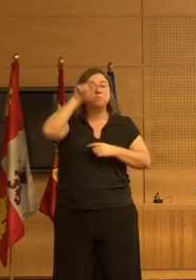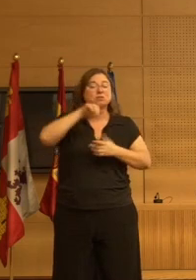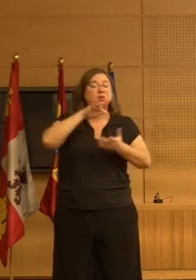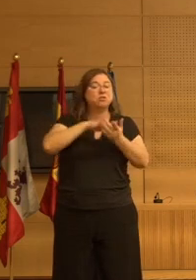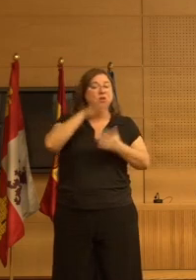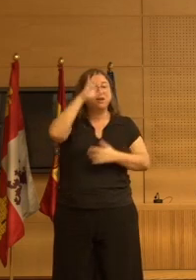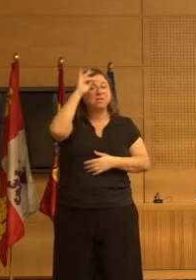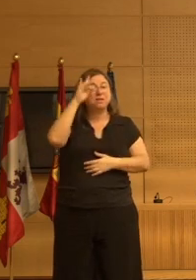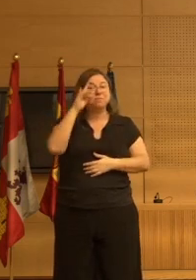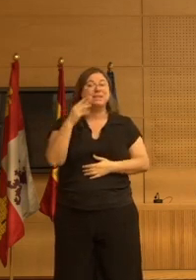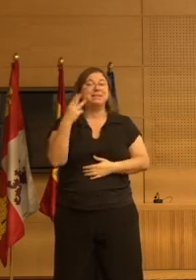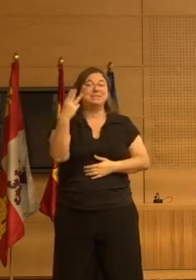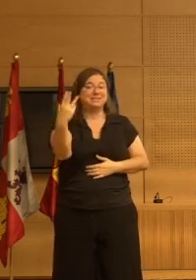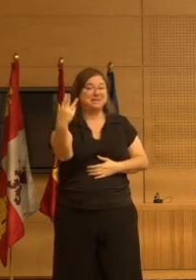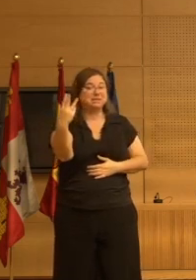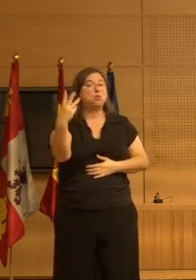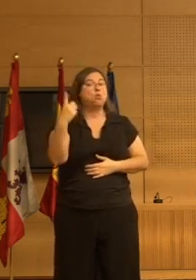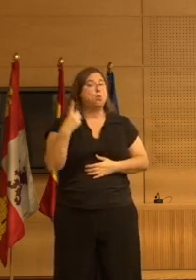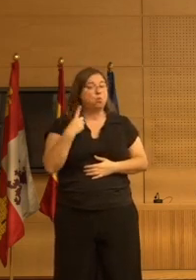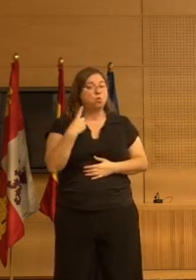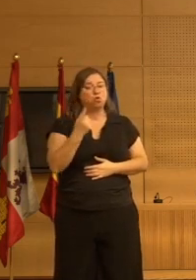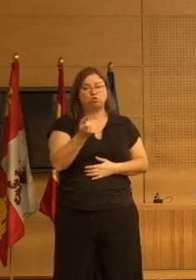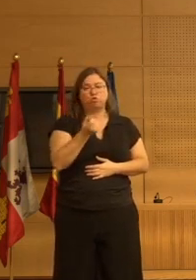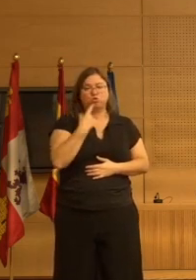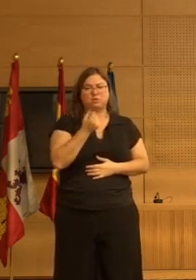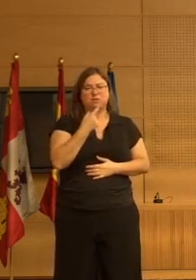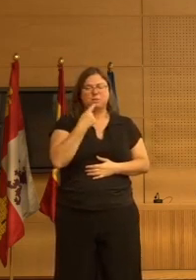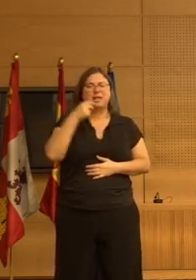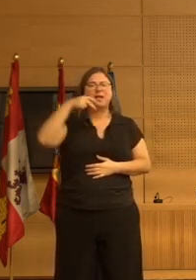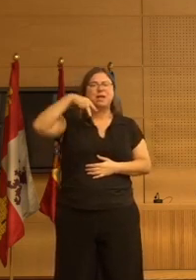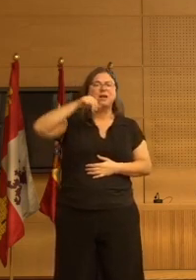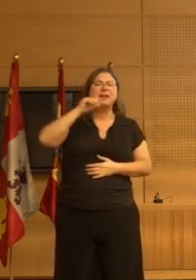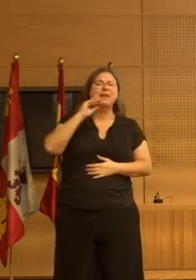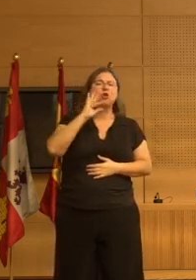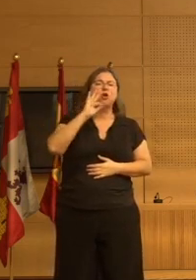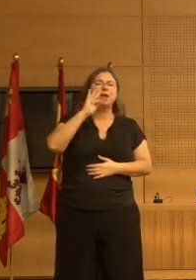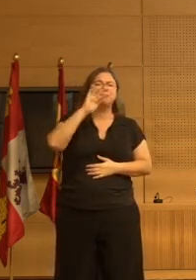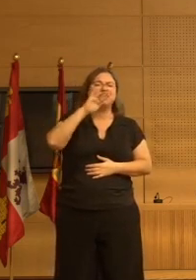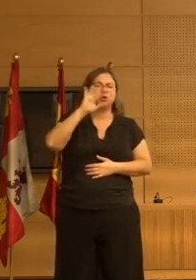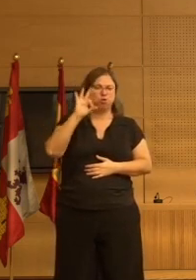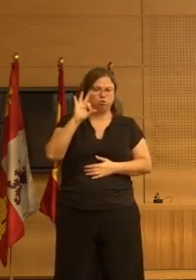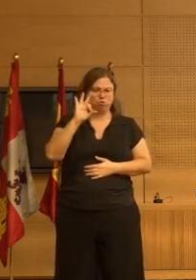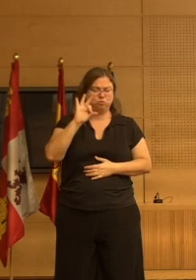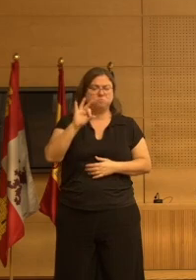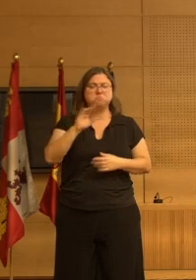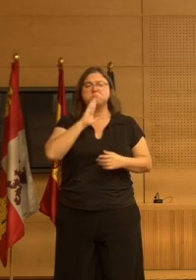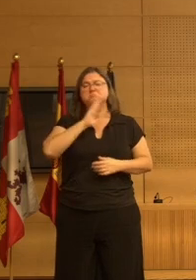demencia, uno de cada tres está en tratamiento con neurolépticos y también, aproximadamente,